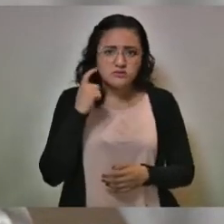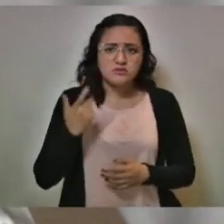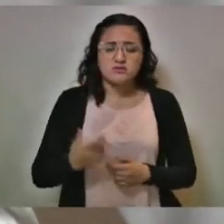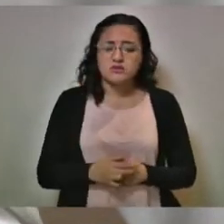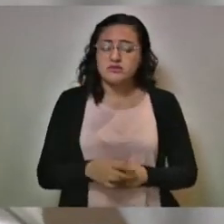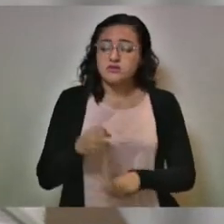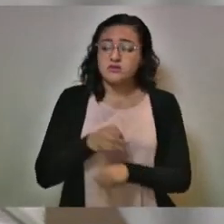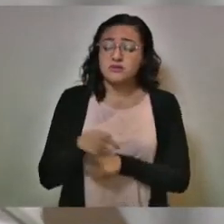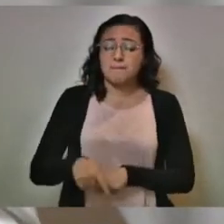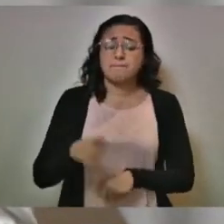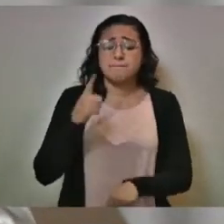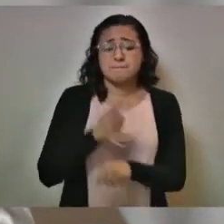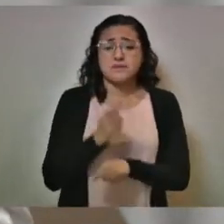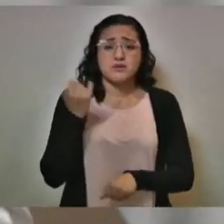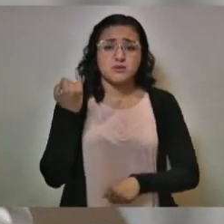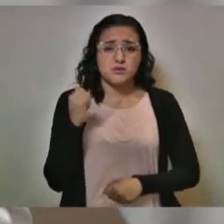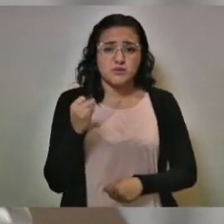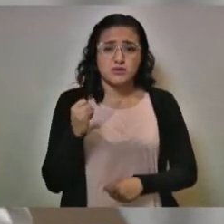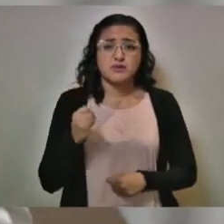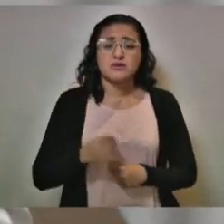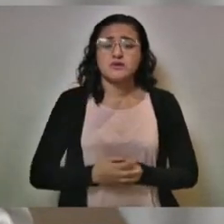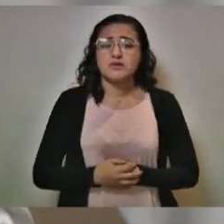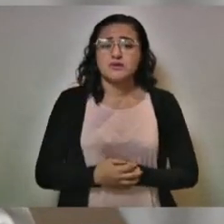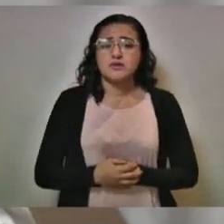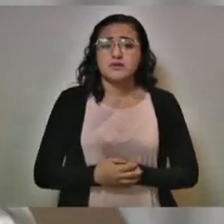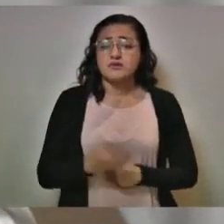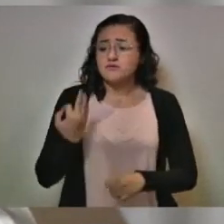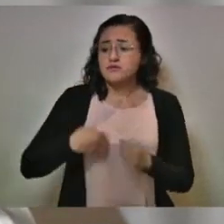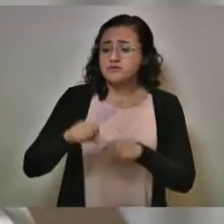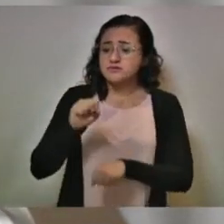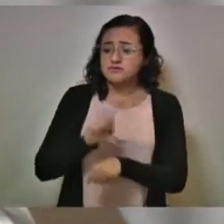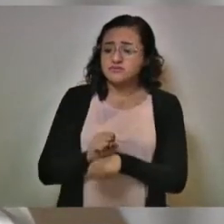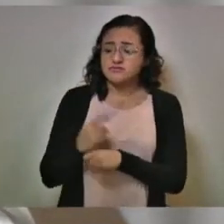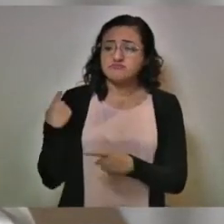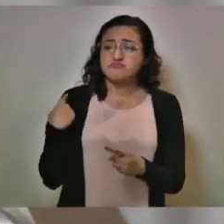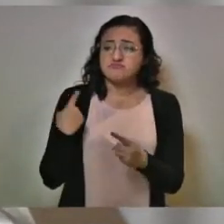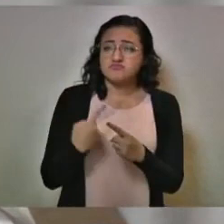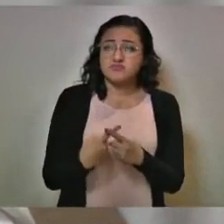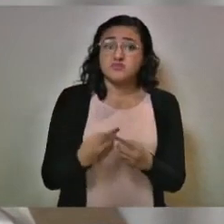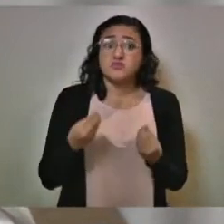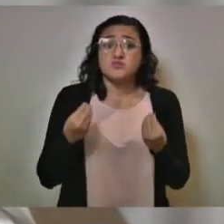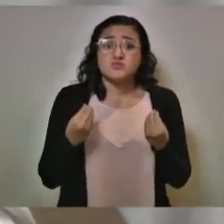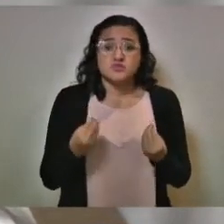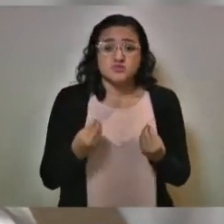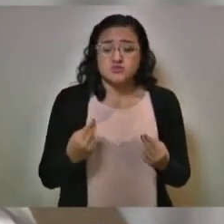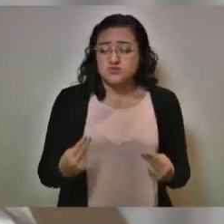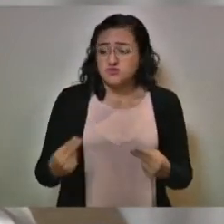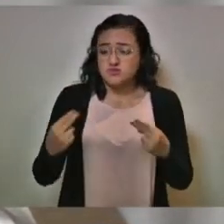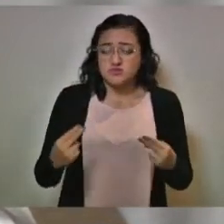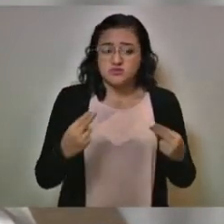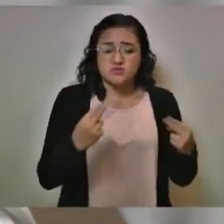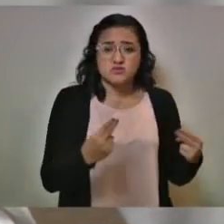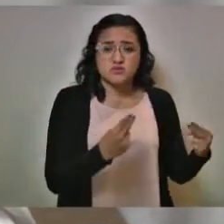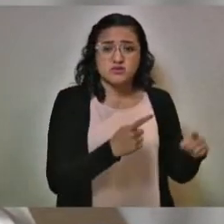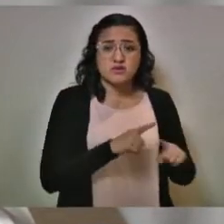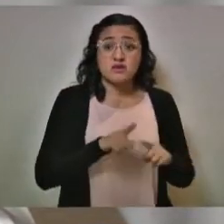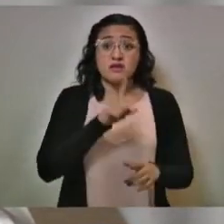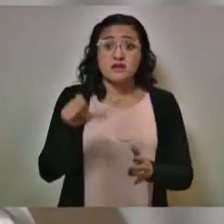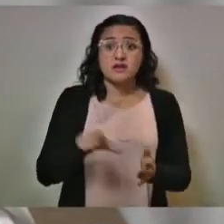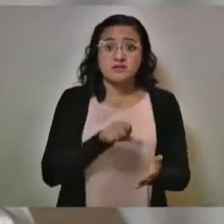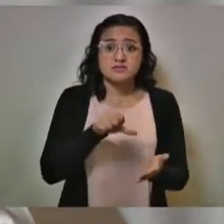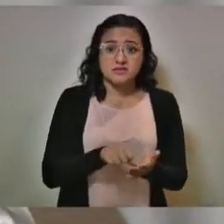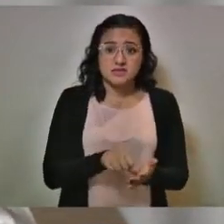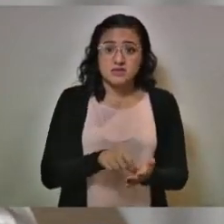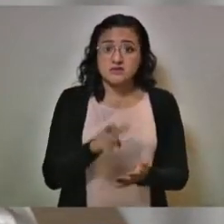Hoy es primero de junio y desde el fin de semana muchos negocios, sobre todo del centro